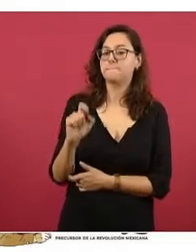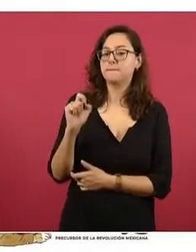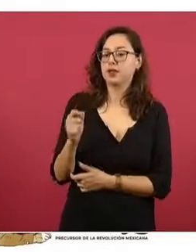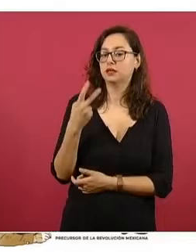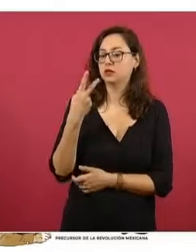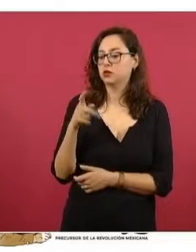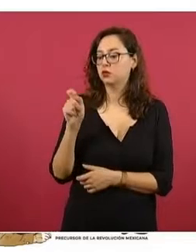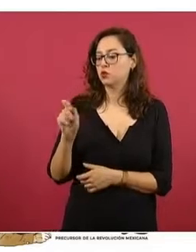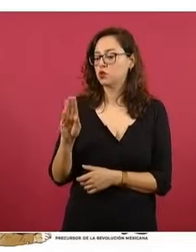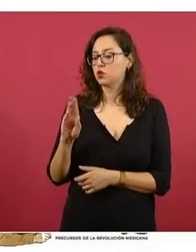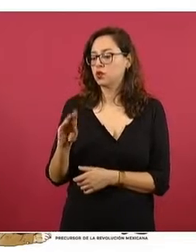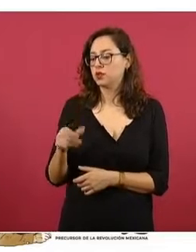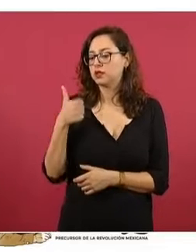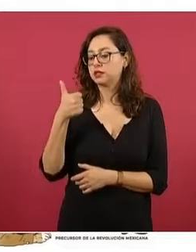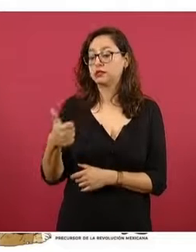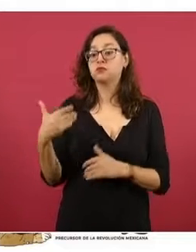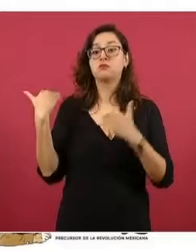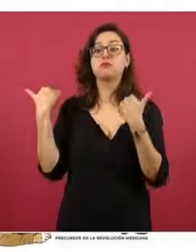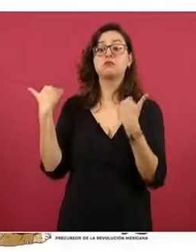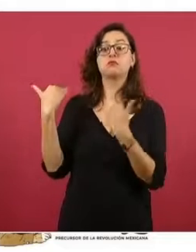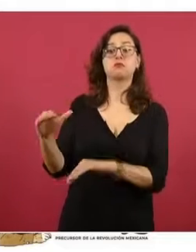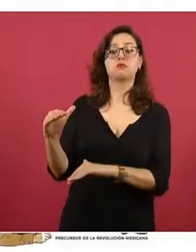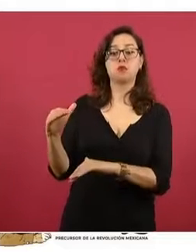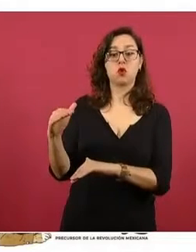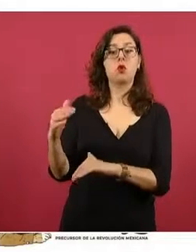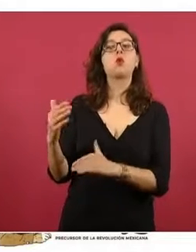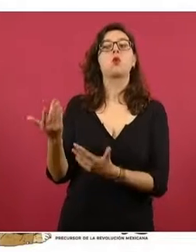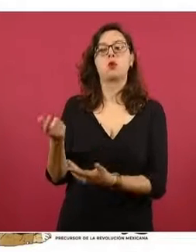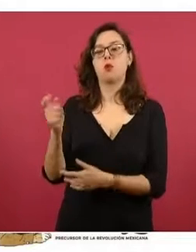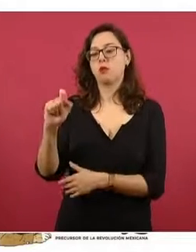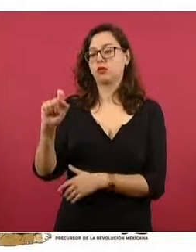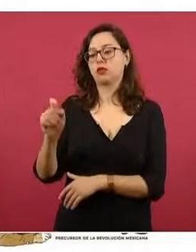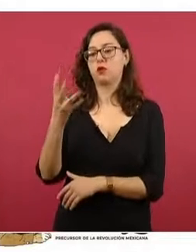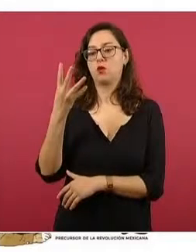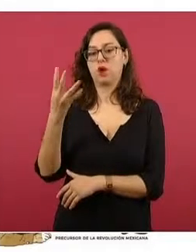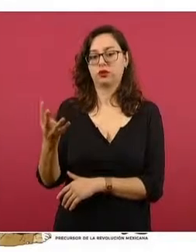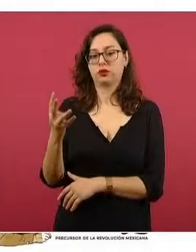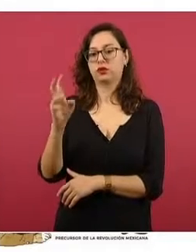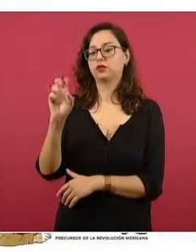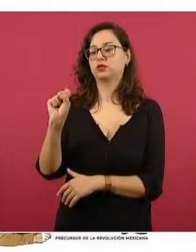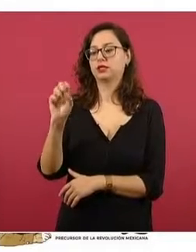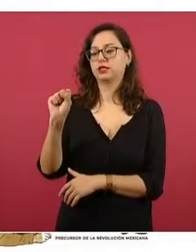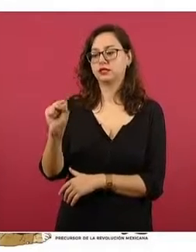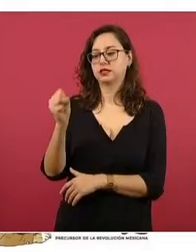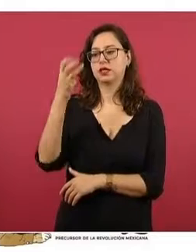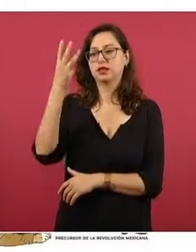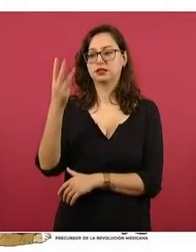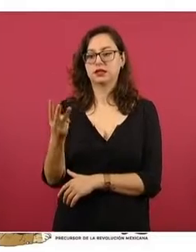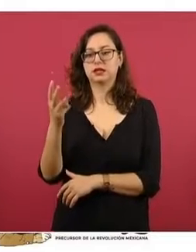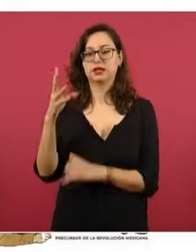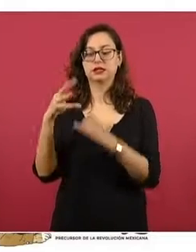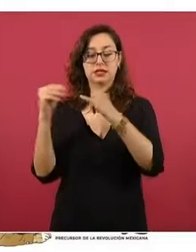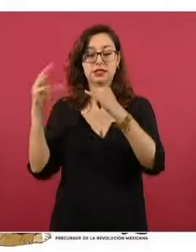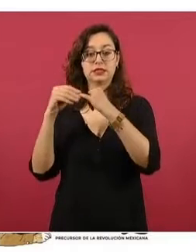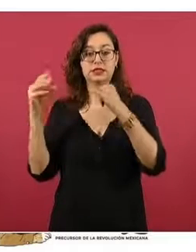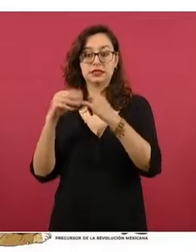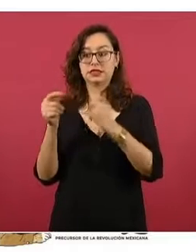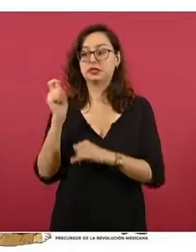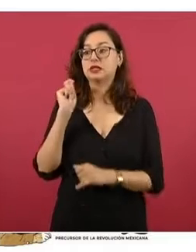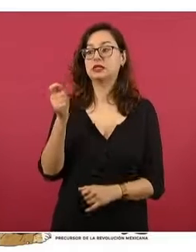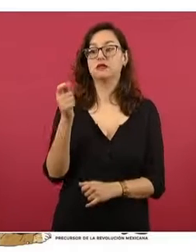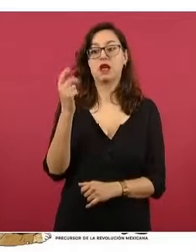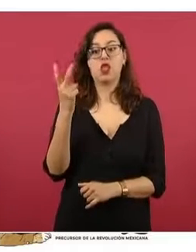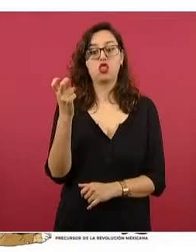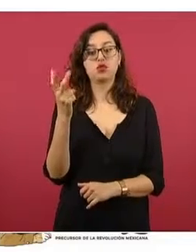96 centavos, cuando el precio máximo de la región es de 24 pesos con 63 centavos, más de dos